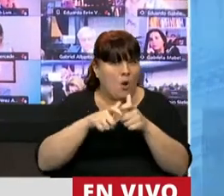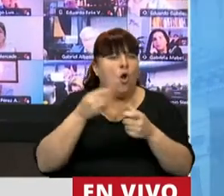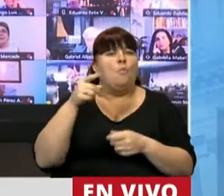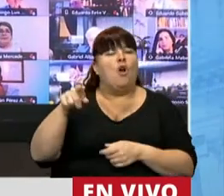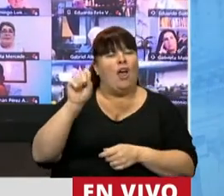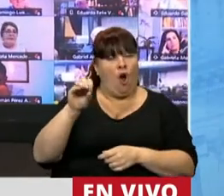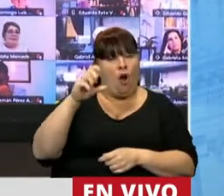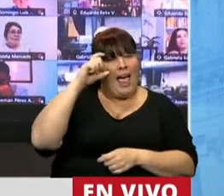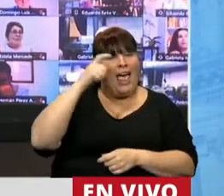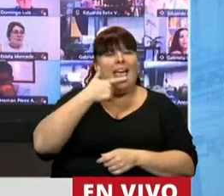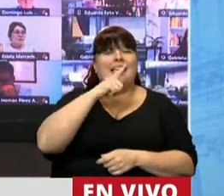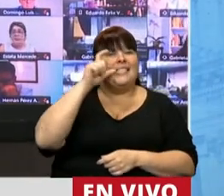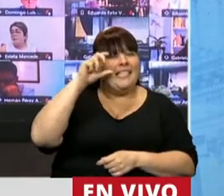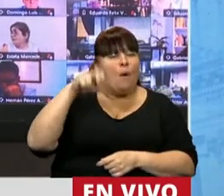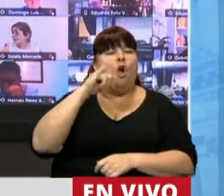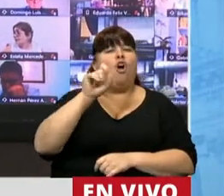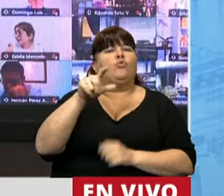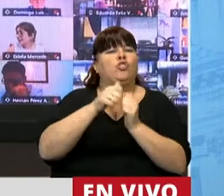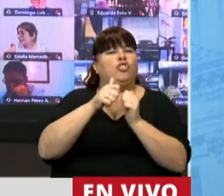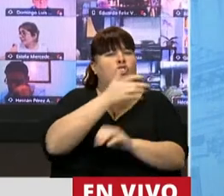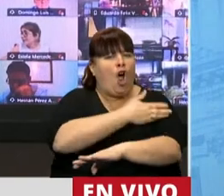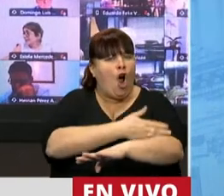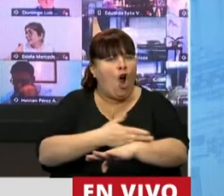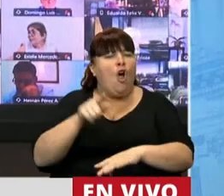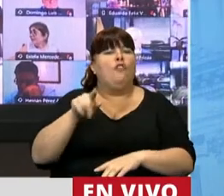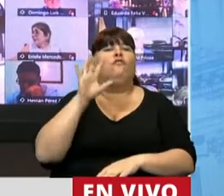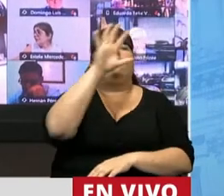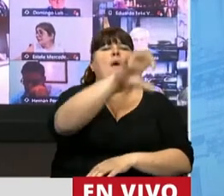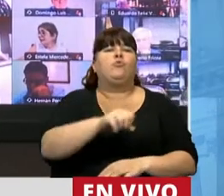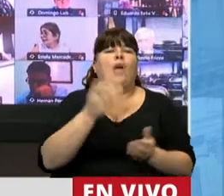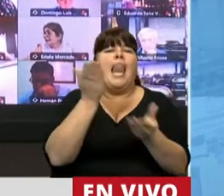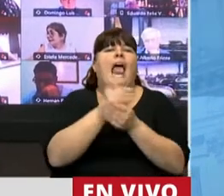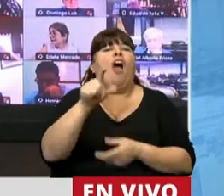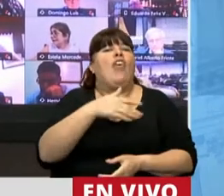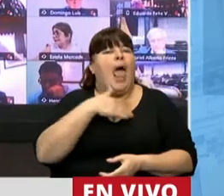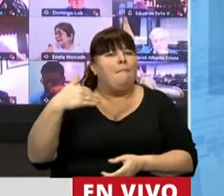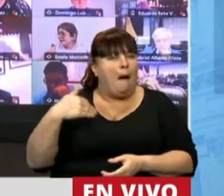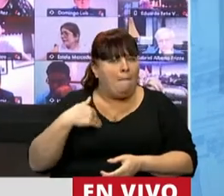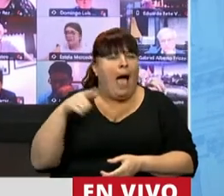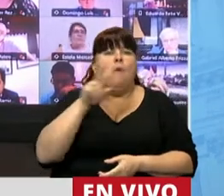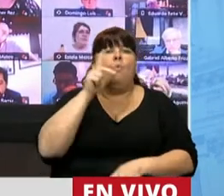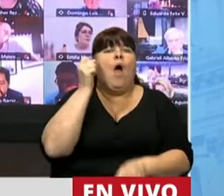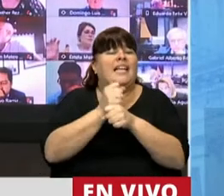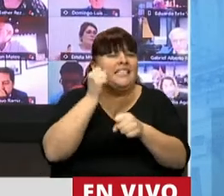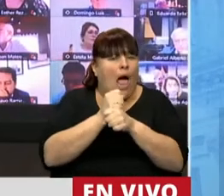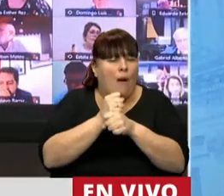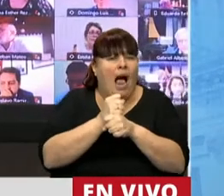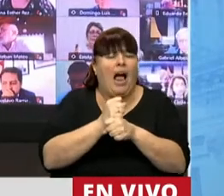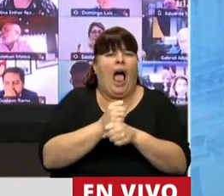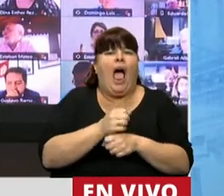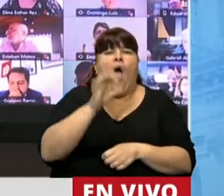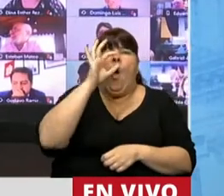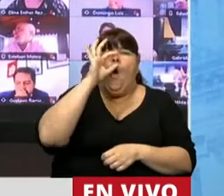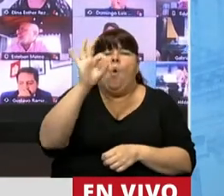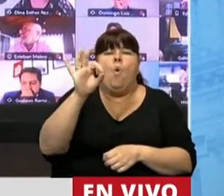Esteban contó su historia que fue recuperar el legajo de su madre, una trabajadora que no había tenido